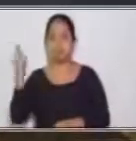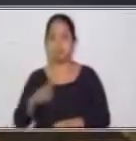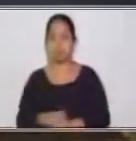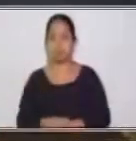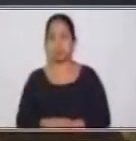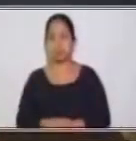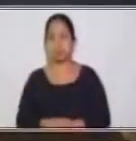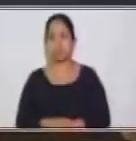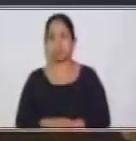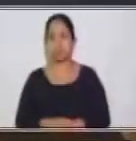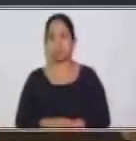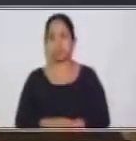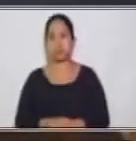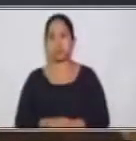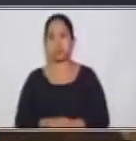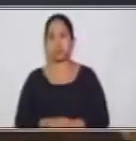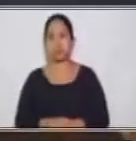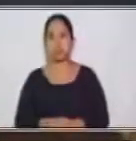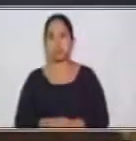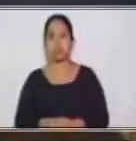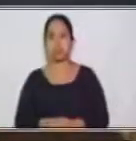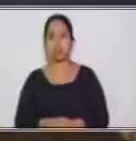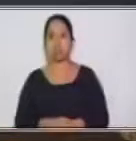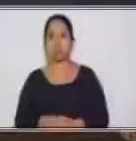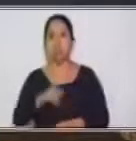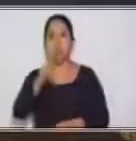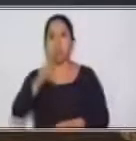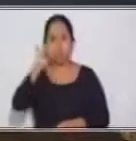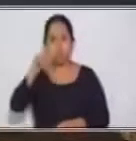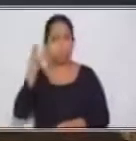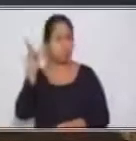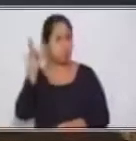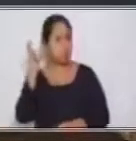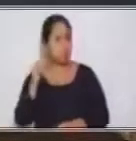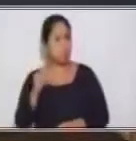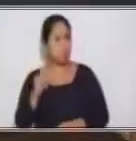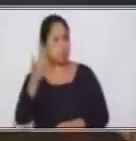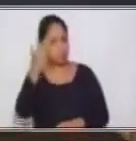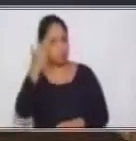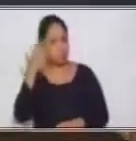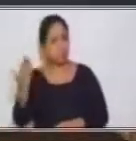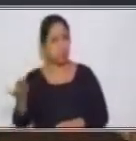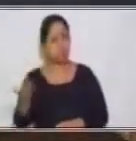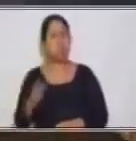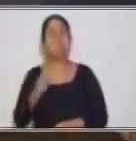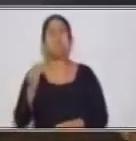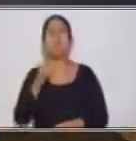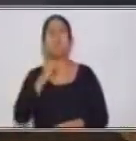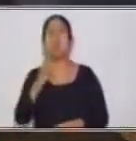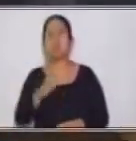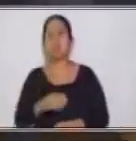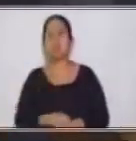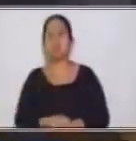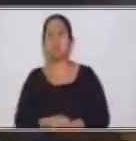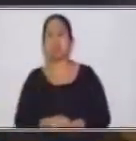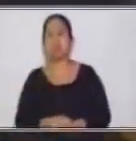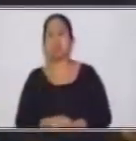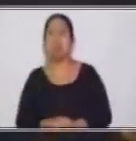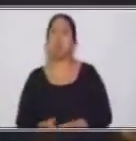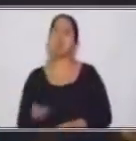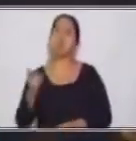usted no lo había escuchado. Y es que la Voz Activa y la Voz Pasiva, usted lo verifica